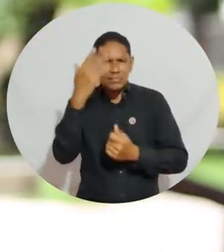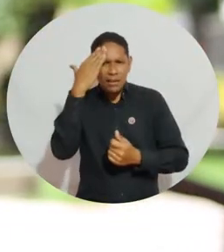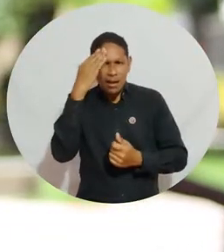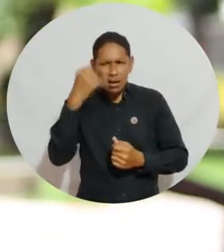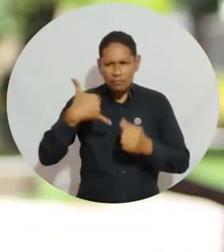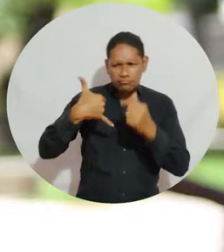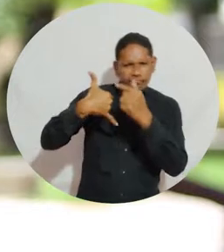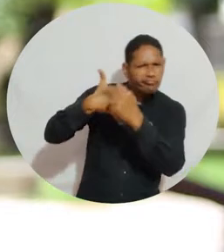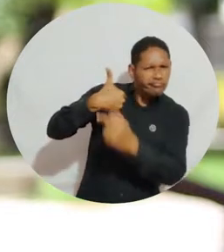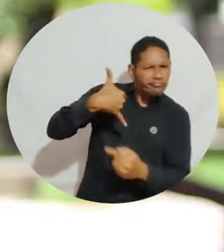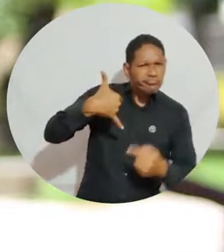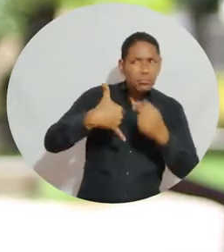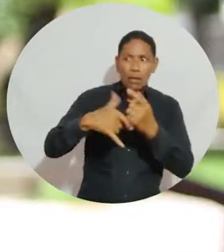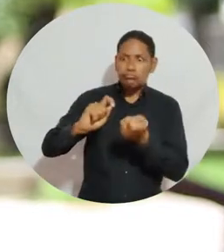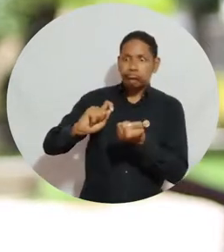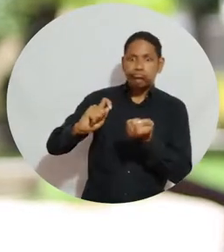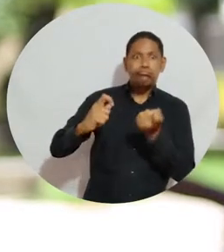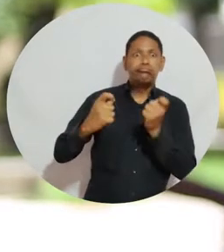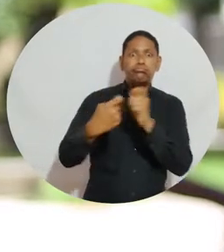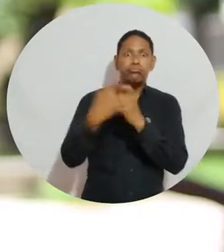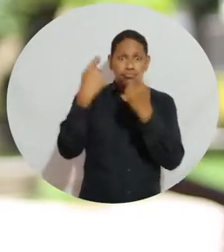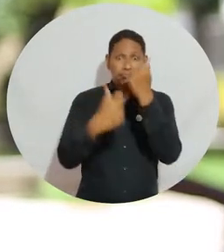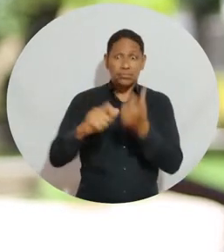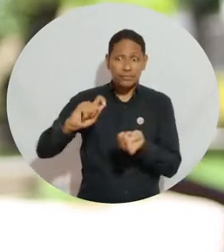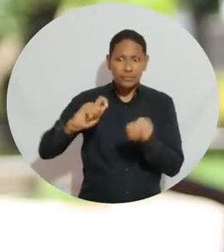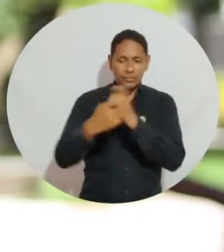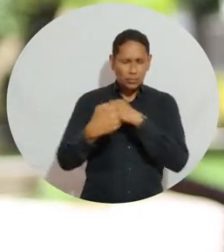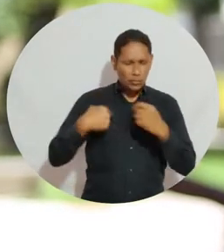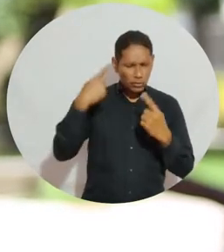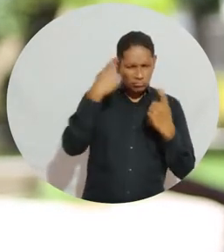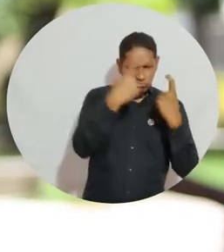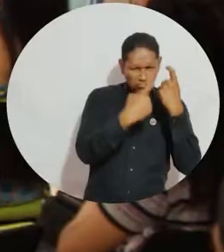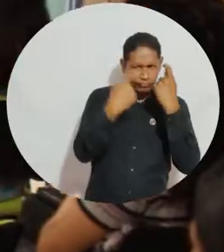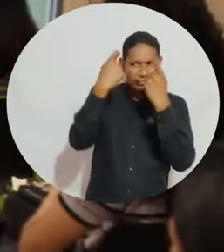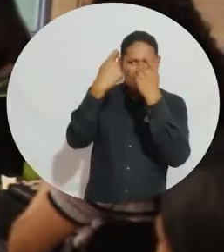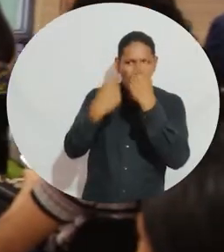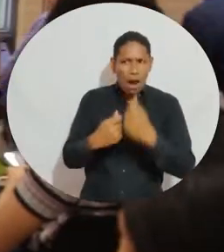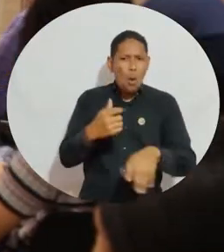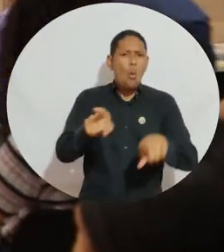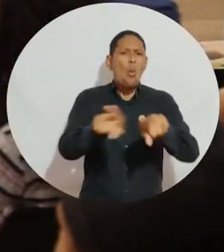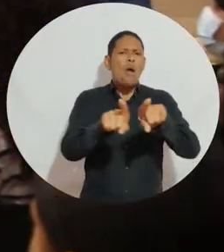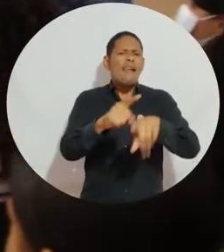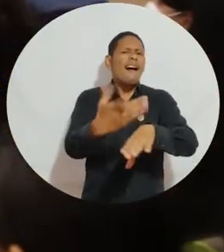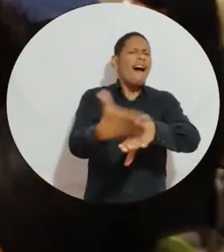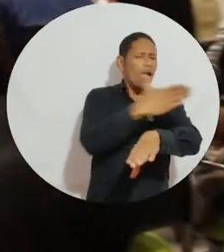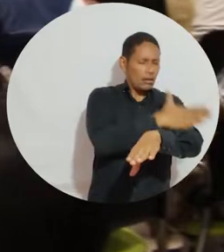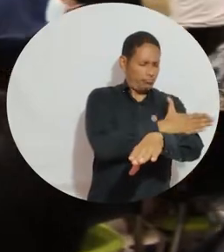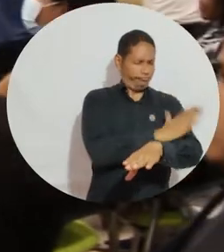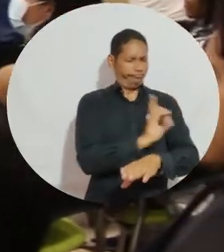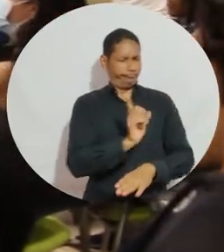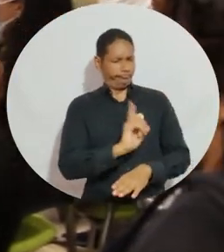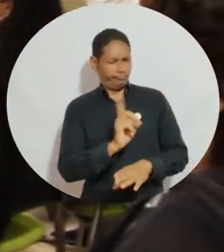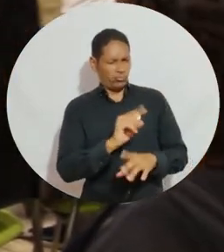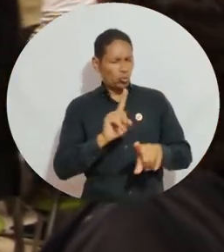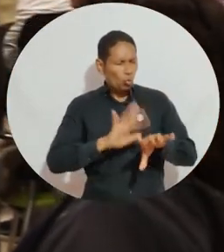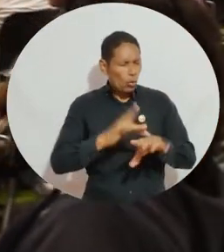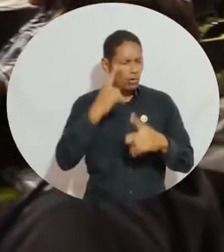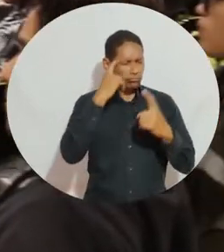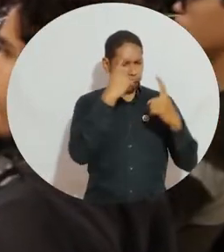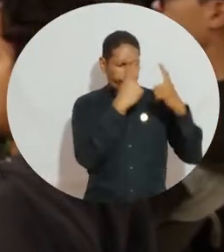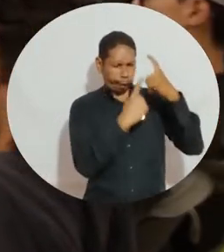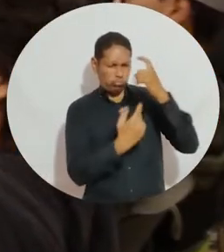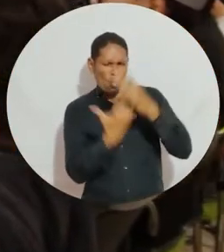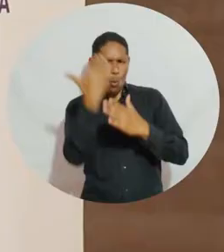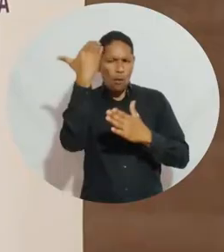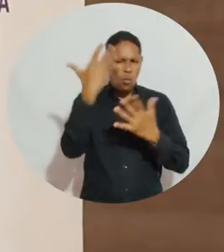la situación del país. El país cambió, pero estamos mirando la economía con los mismos parámetros y con los mismos esquemas y creo que vale la pena